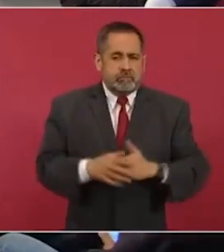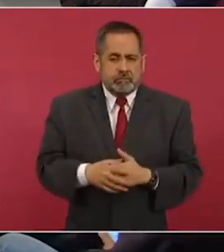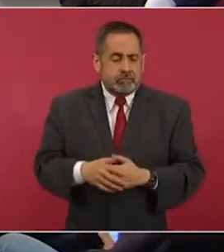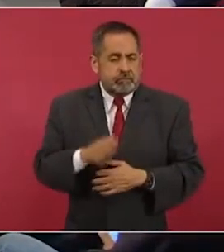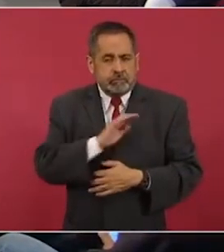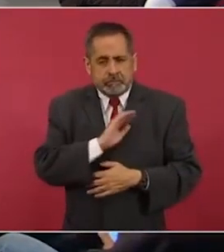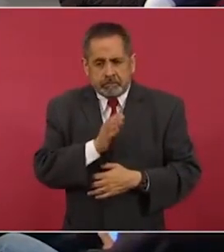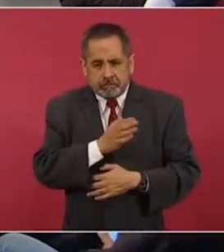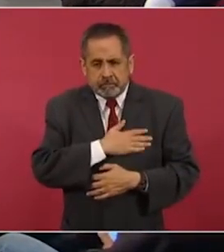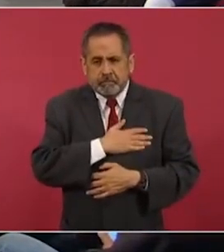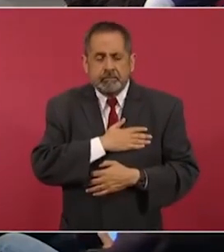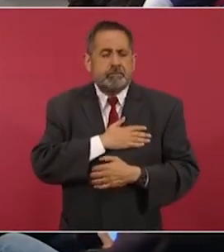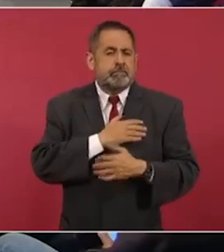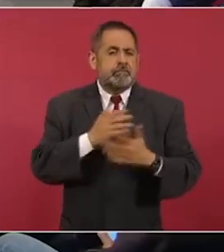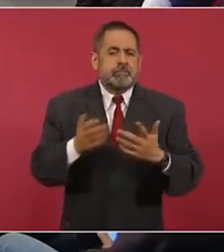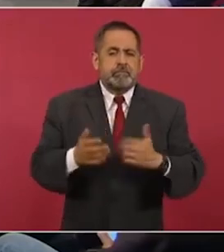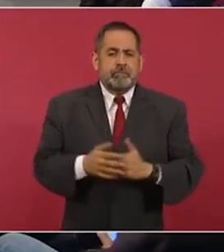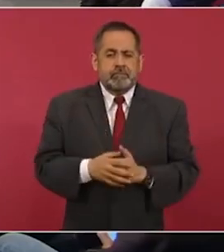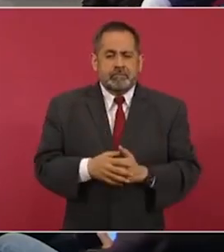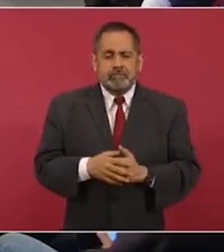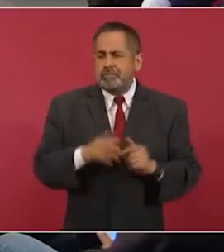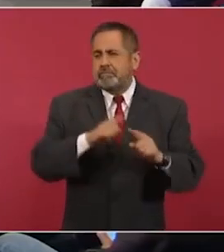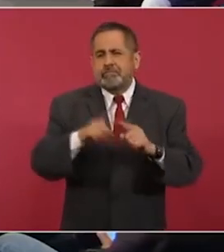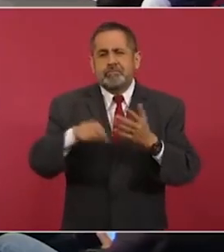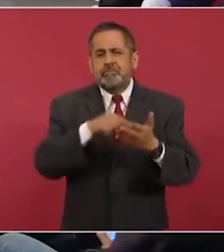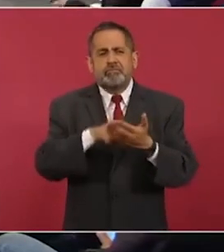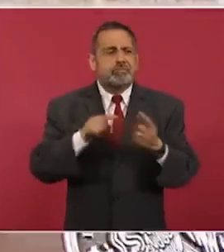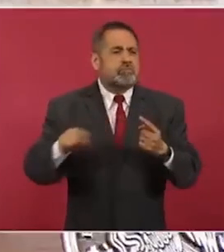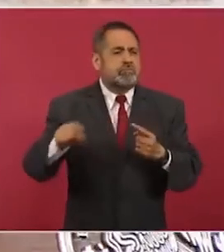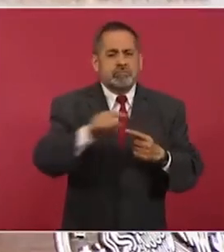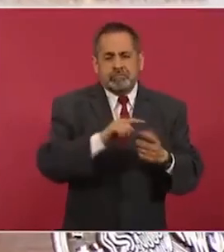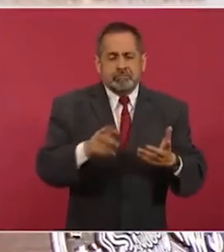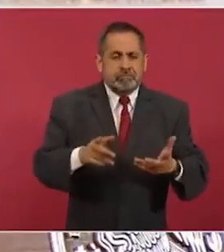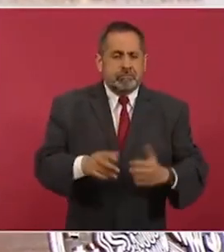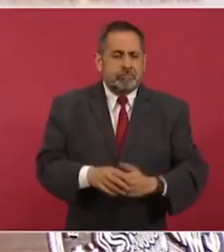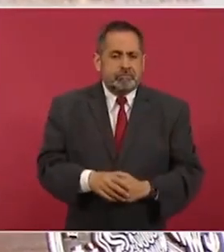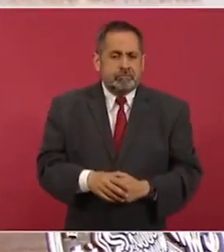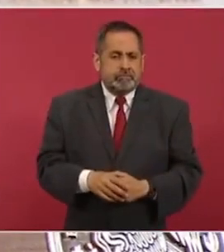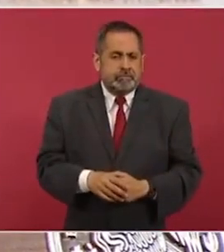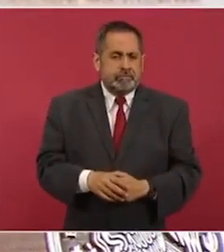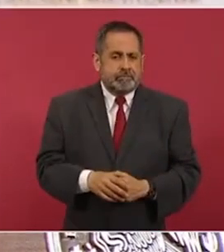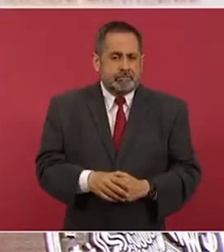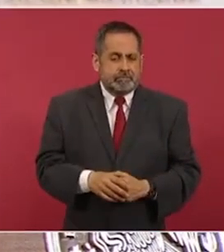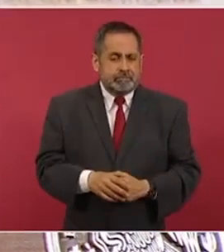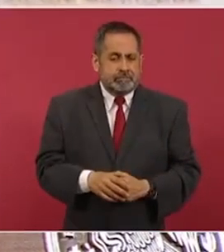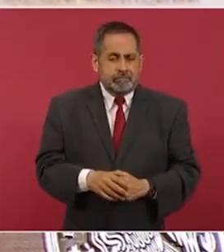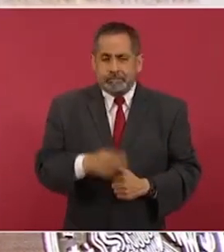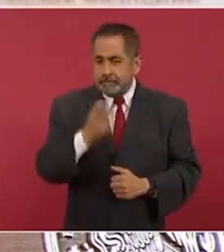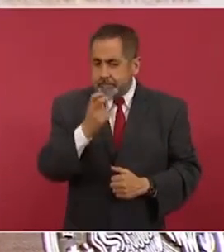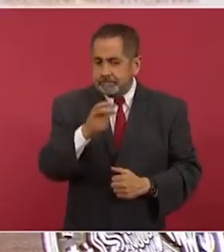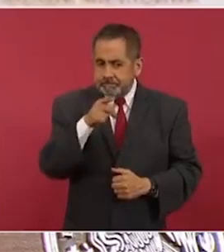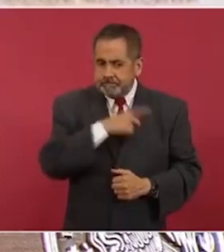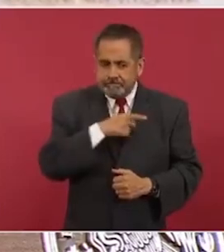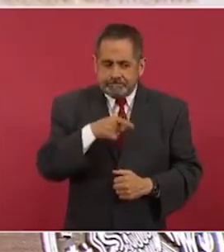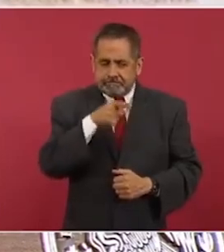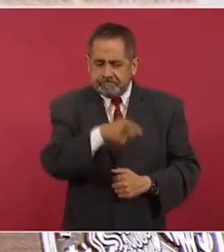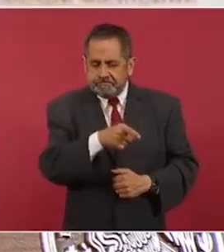España, en todas las. Es un asunto que hay que tratar,